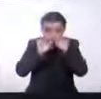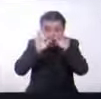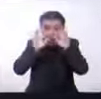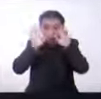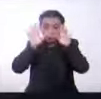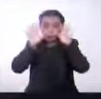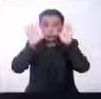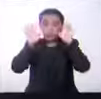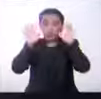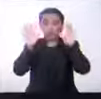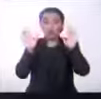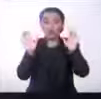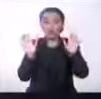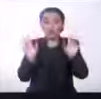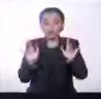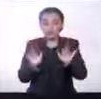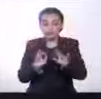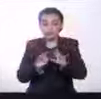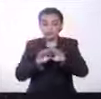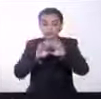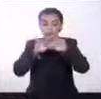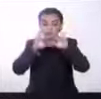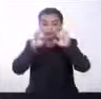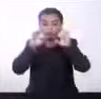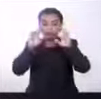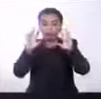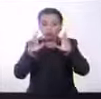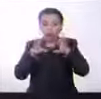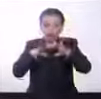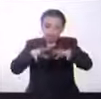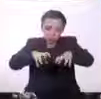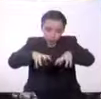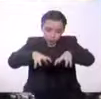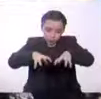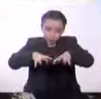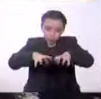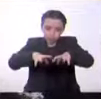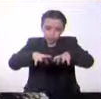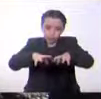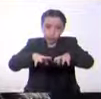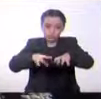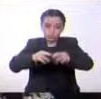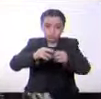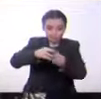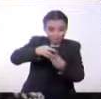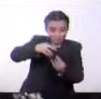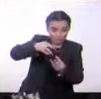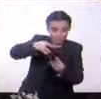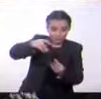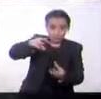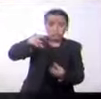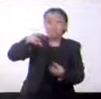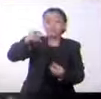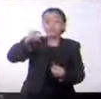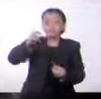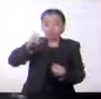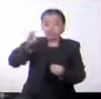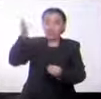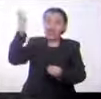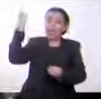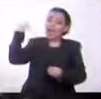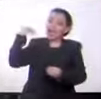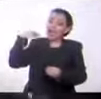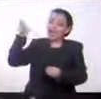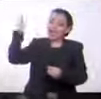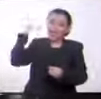corales, junto con las esponjas de mar, son dos tipos de animales de los más antiguos que